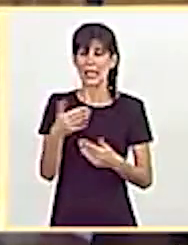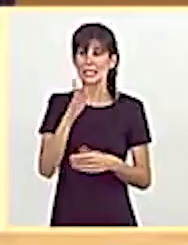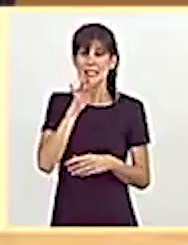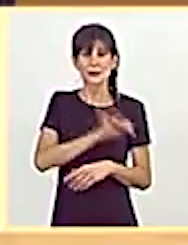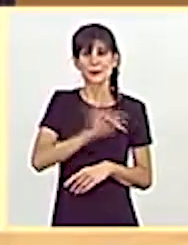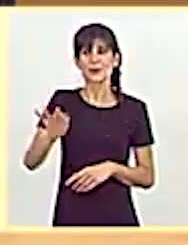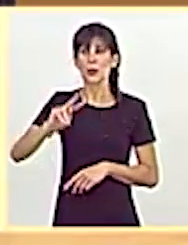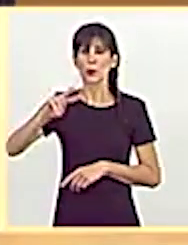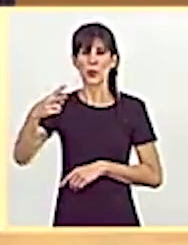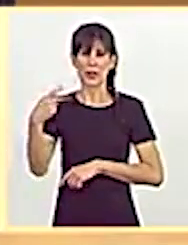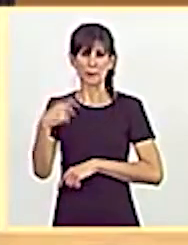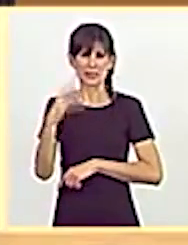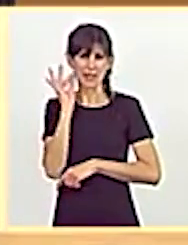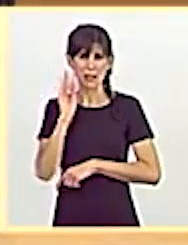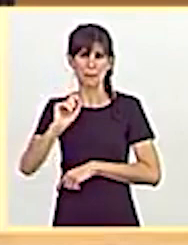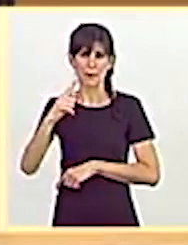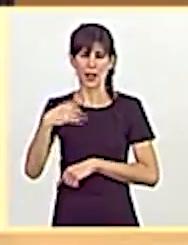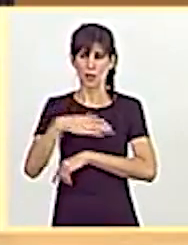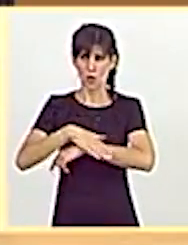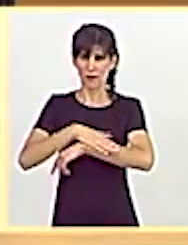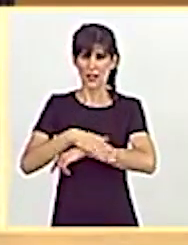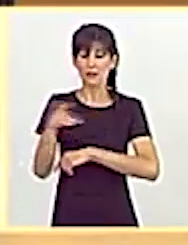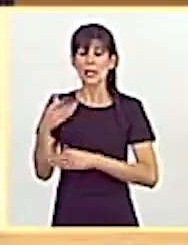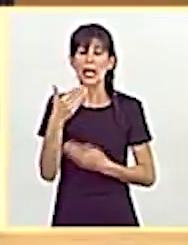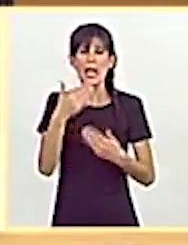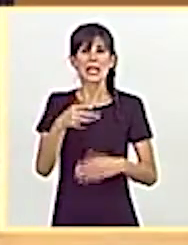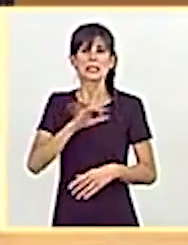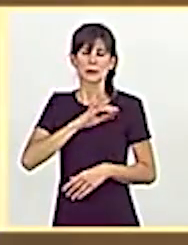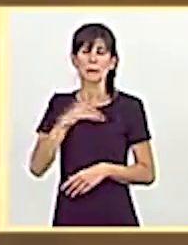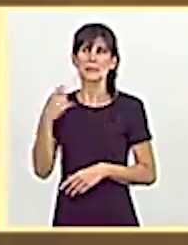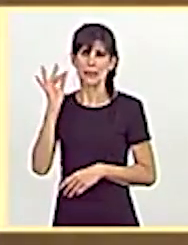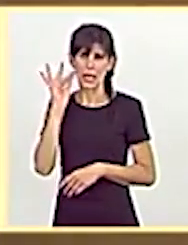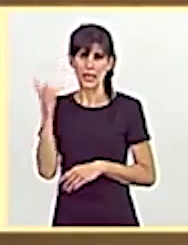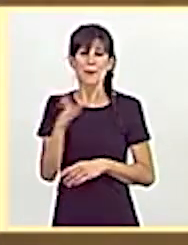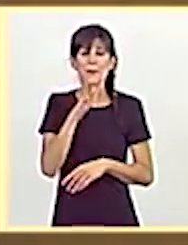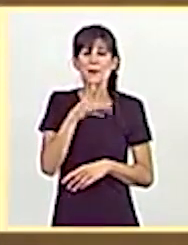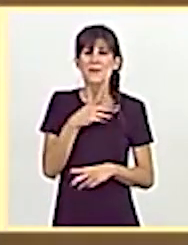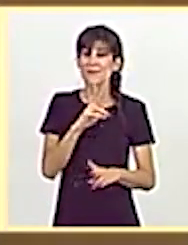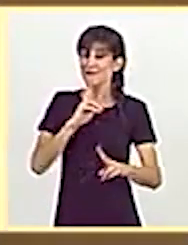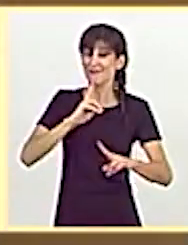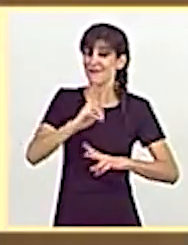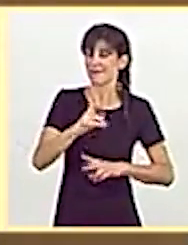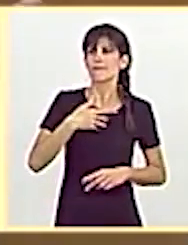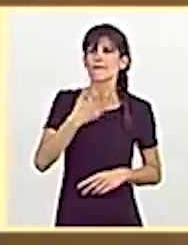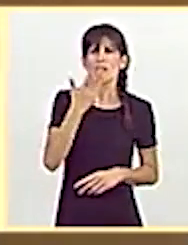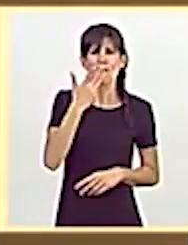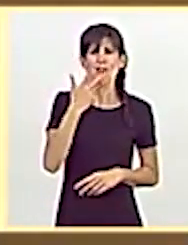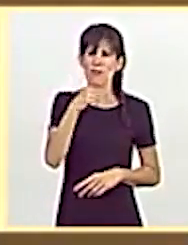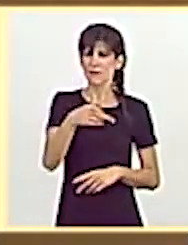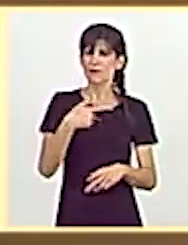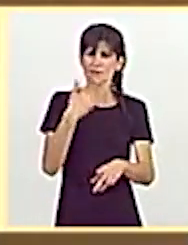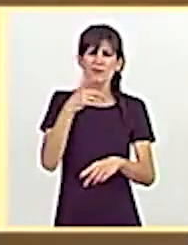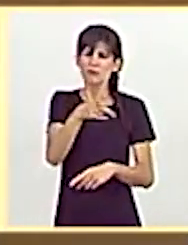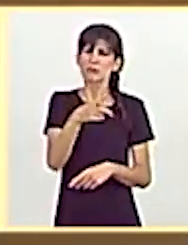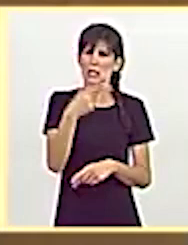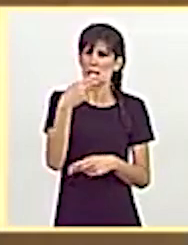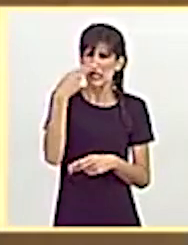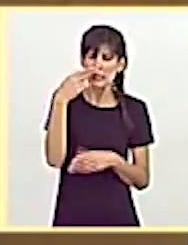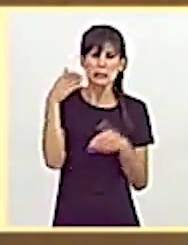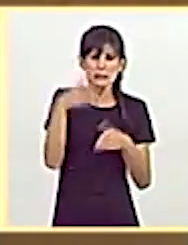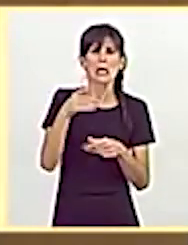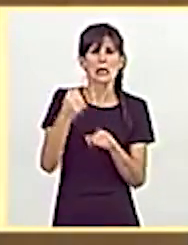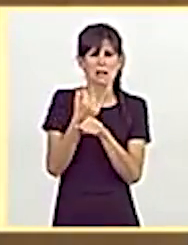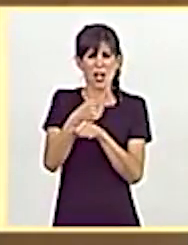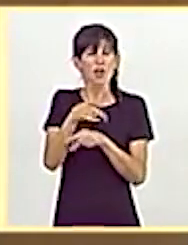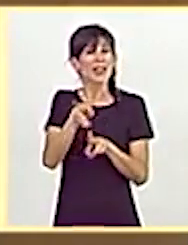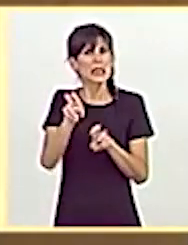Vicepresidenta, primera del Gobierno. Gracias, señora presidenta. Señora Ávila, conozco de su interés y de su trabajo en el asunto